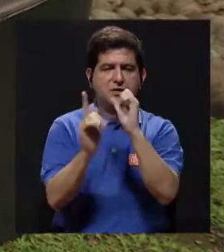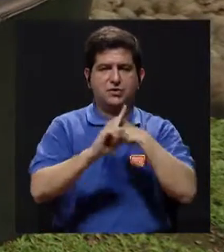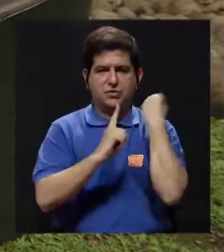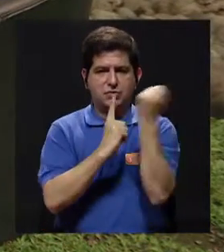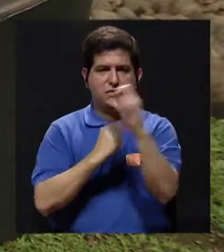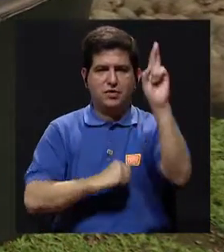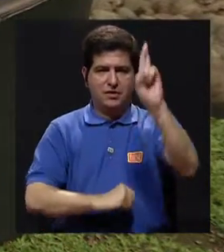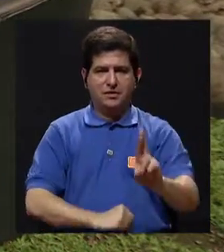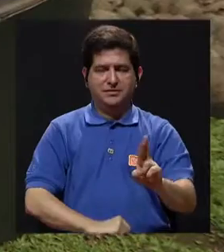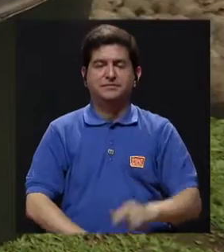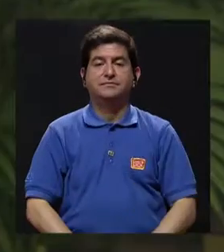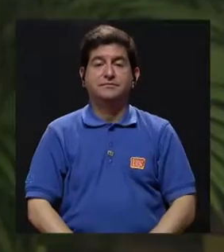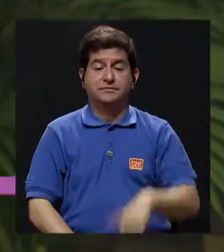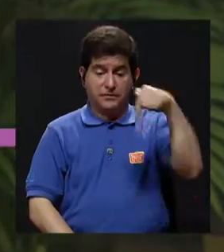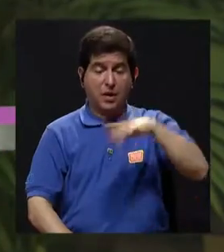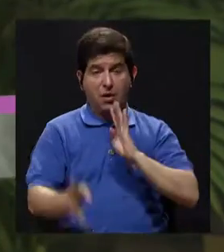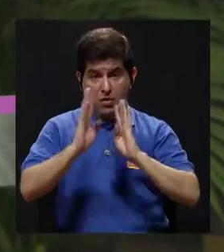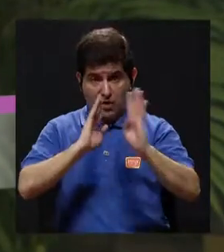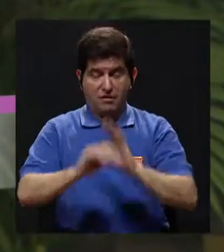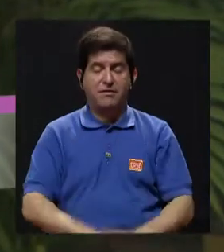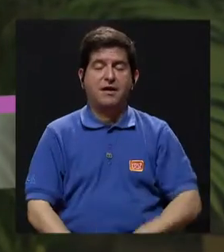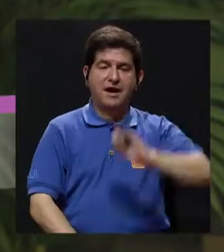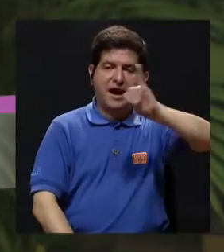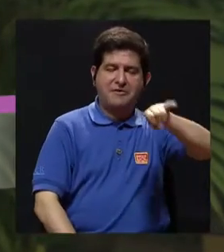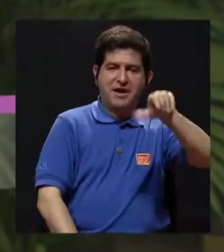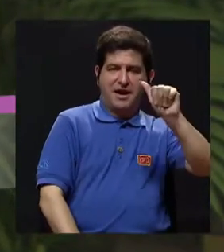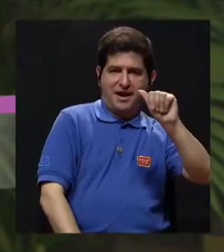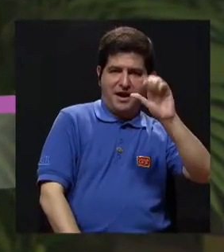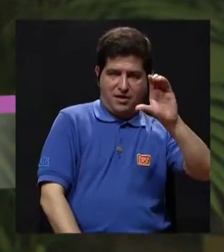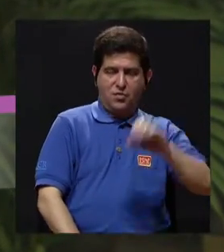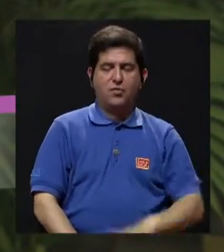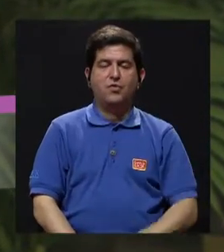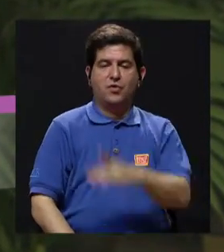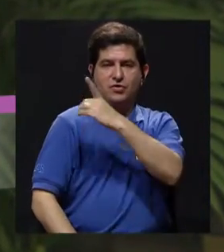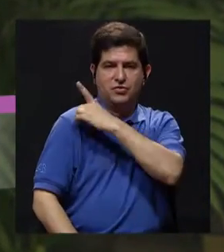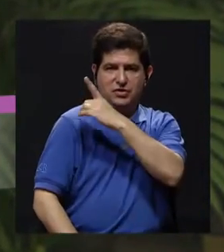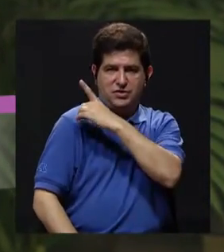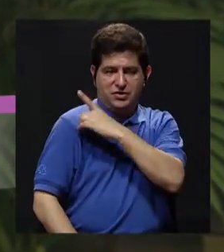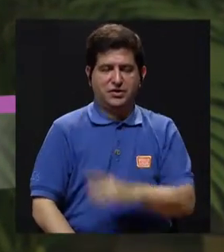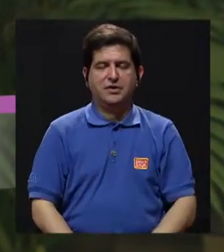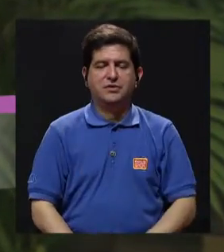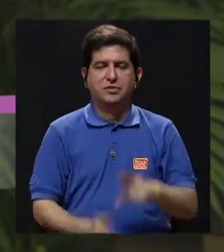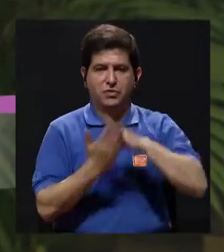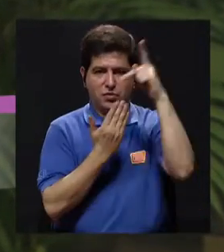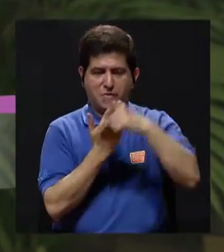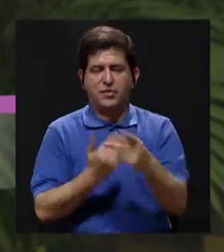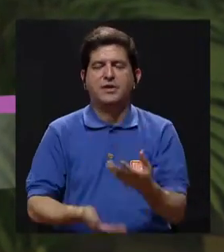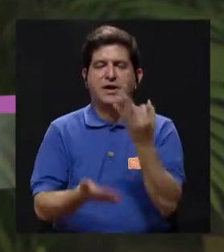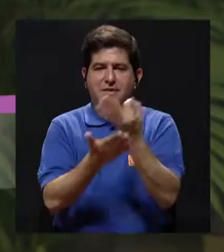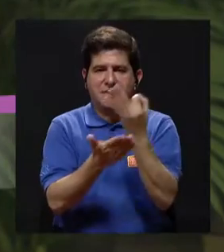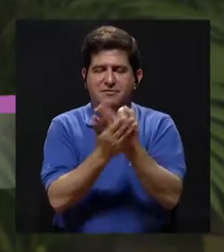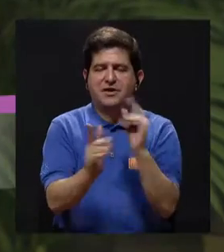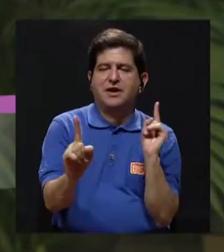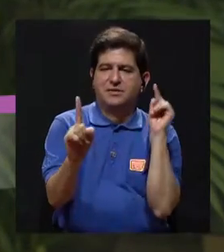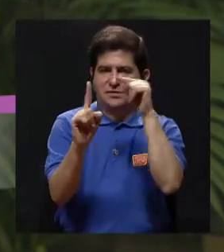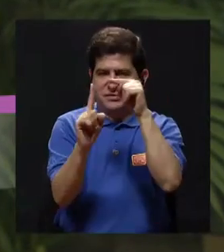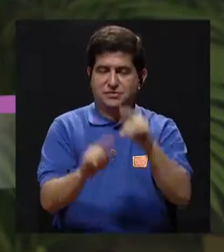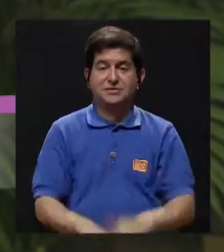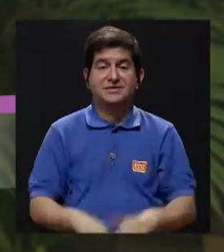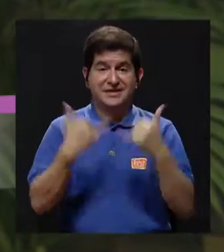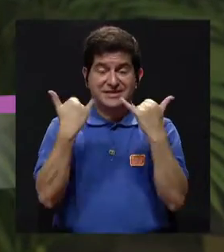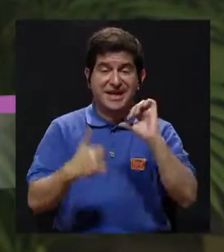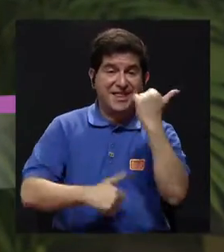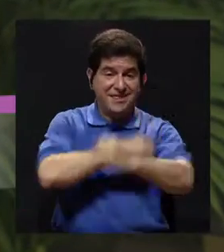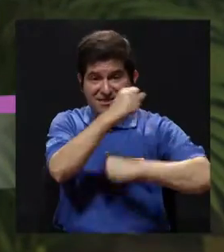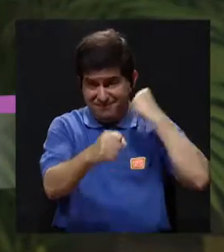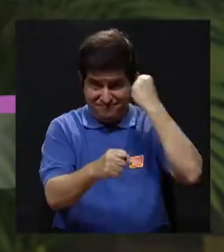toda la sociedad costarricense. Hoy estamos conversando con Javier Angulo Cardinal, el exdirector ejecutivo del programa Finanzas con Propósito, que